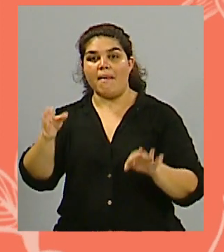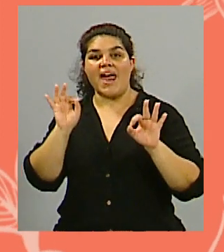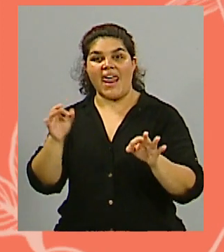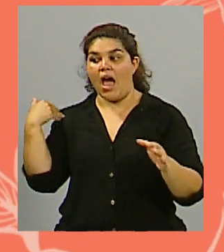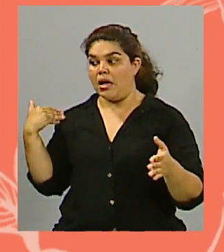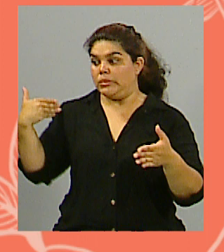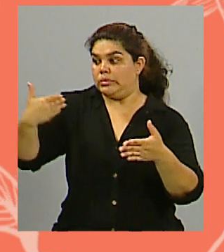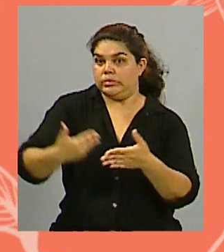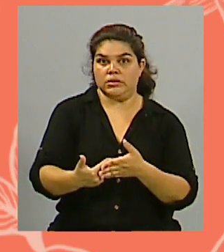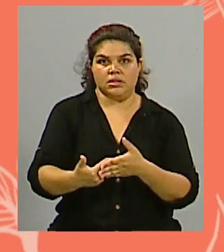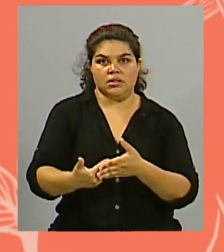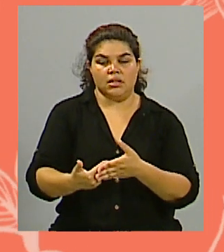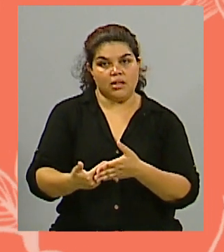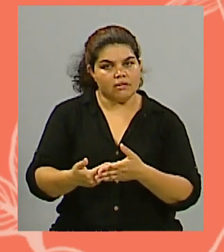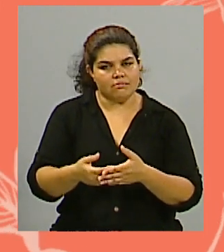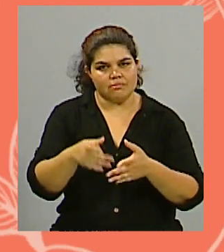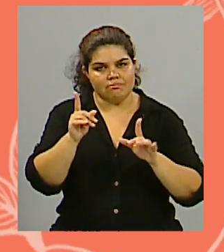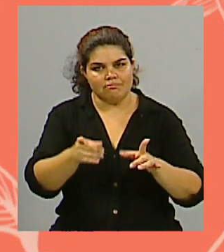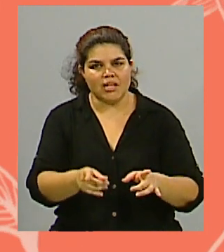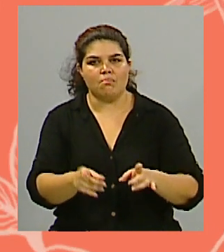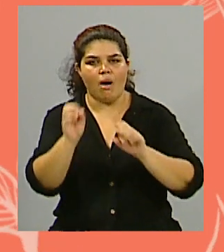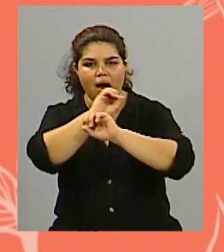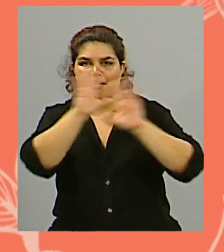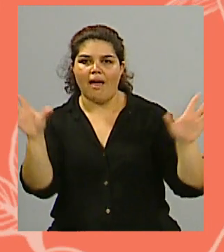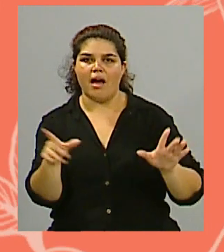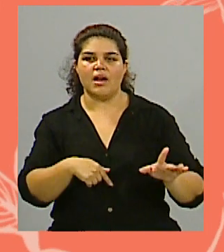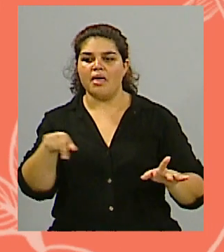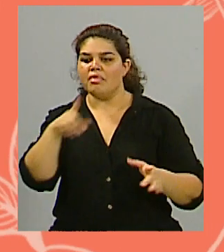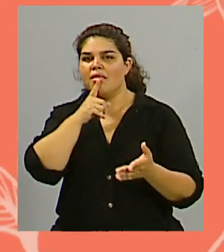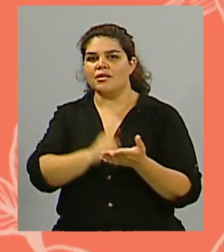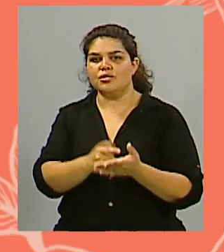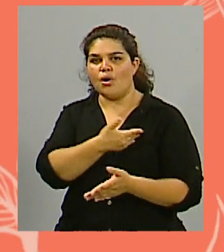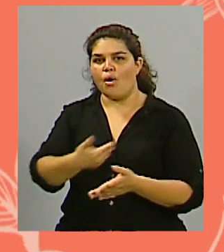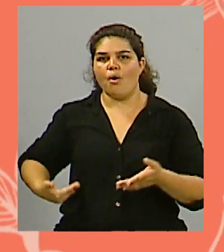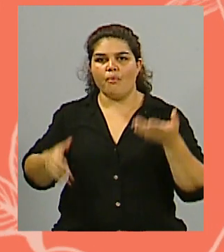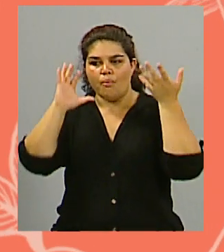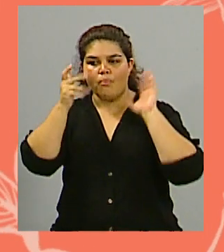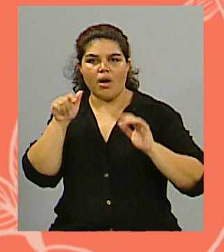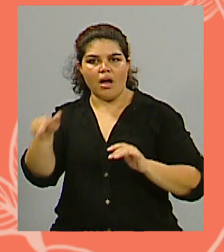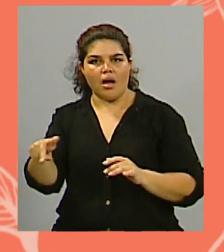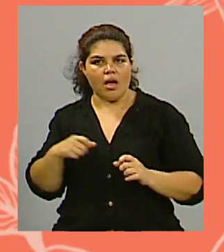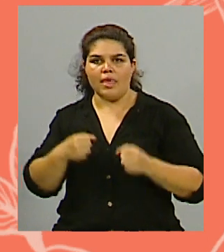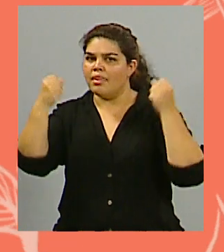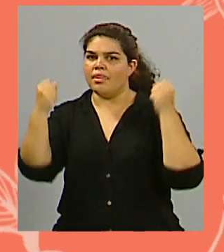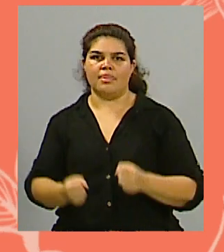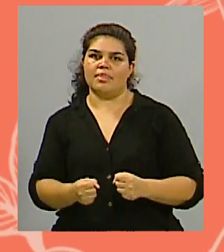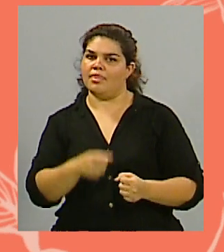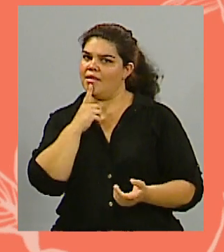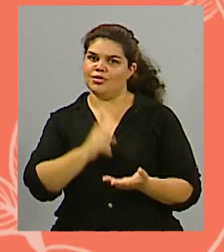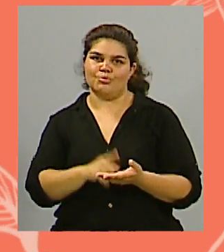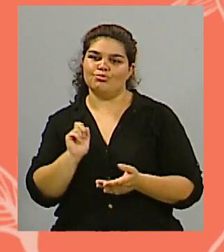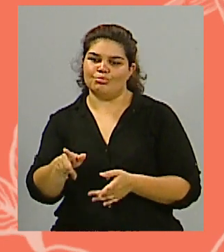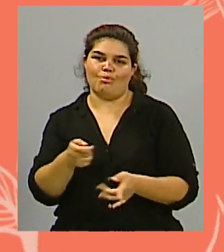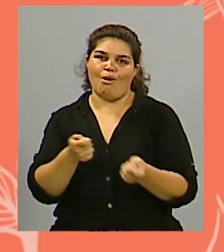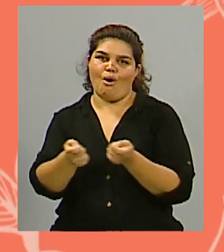intenciones y lo viene diciendo hace mucho tiempo el presidente y uno está gobernando